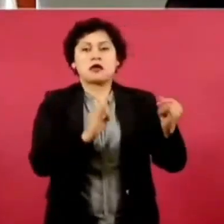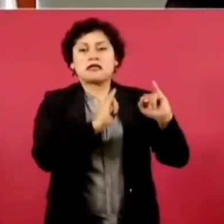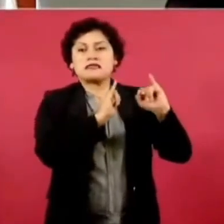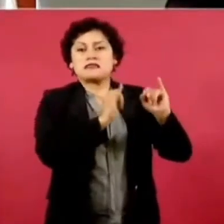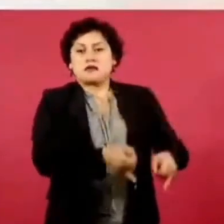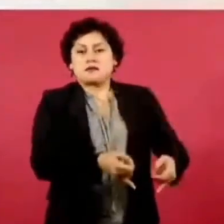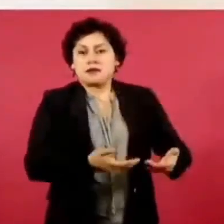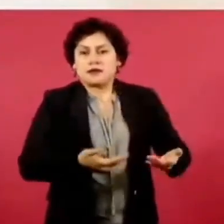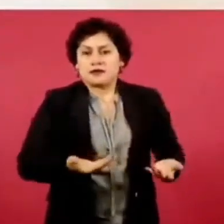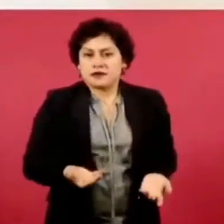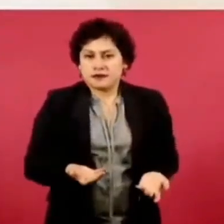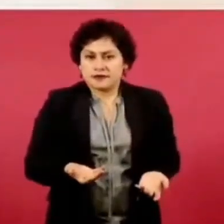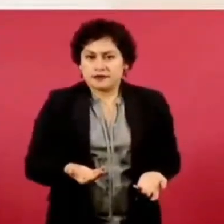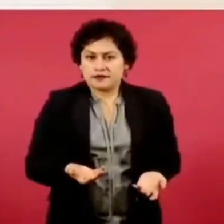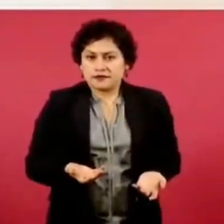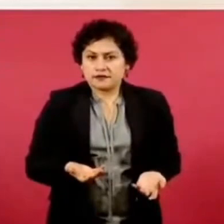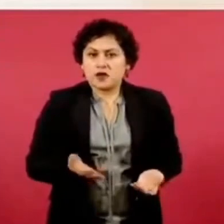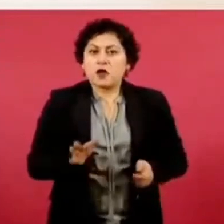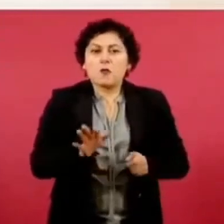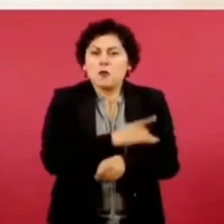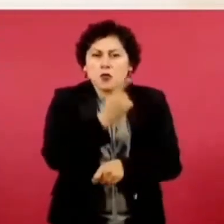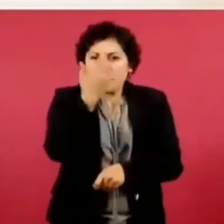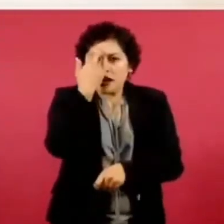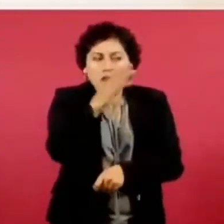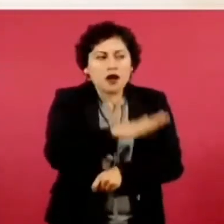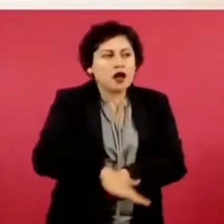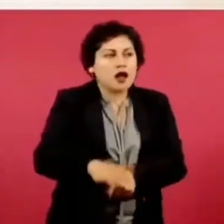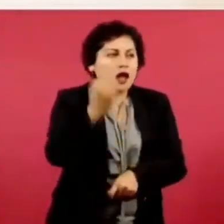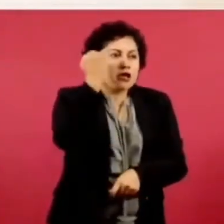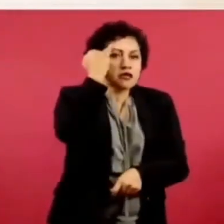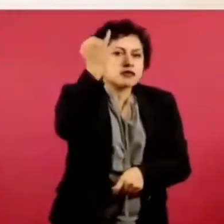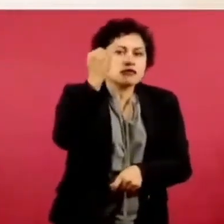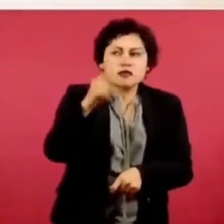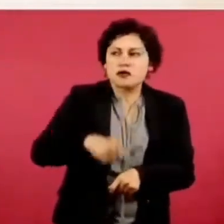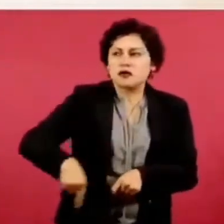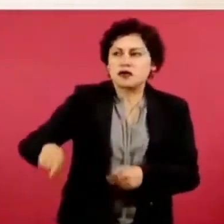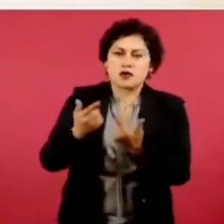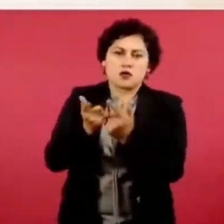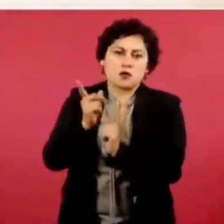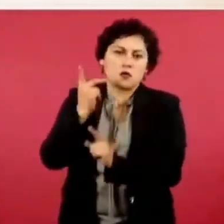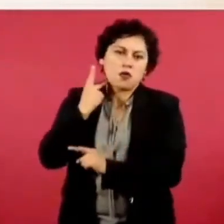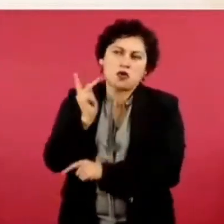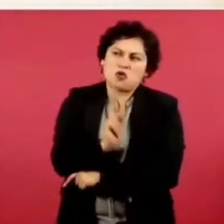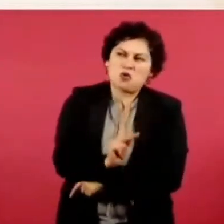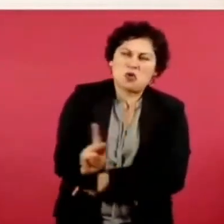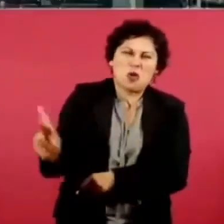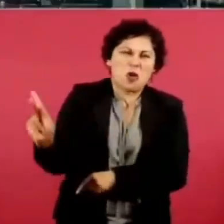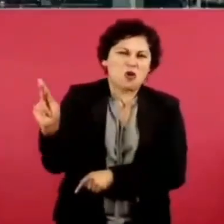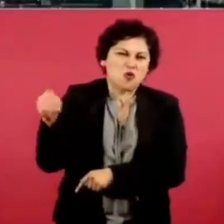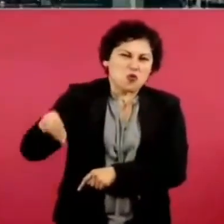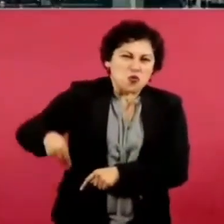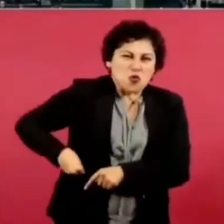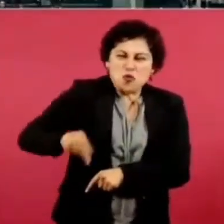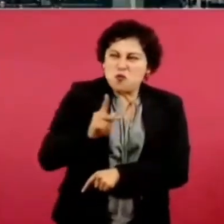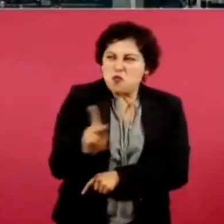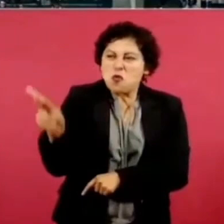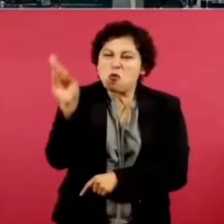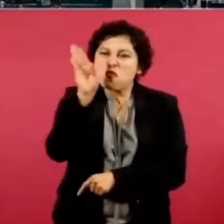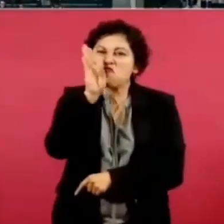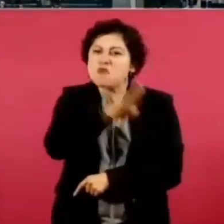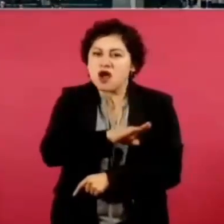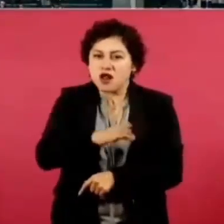Lo mejor eran los independientes. De ahí surgió lo de la llamada